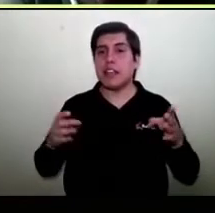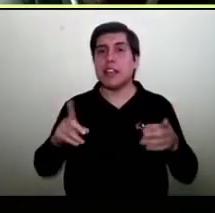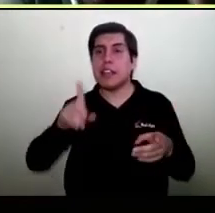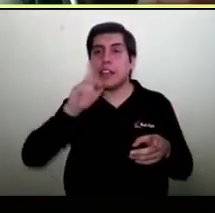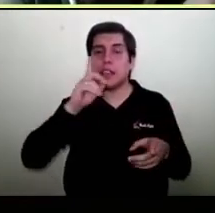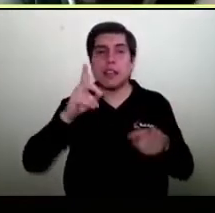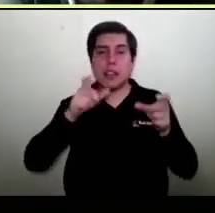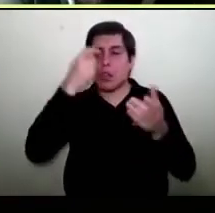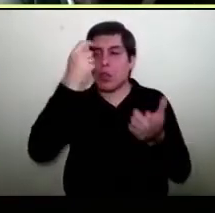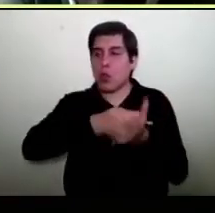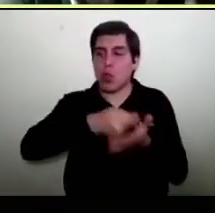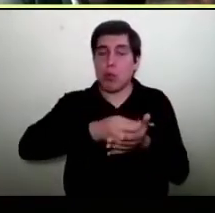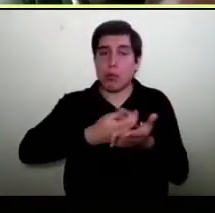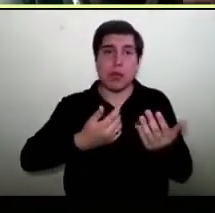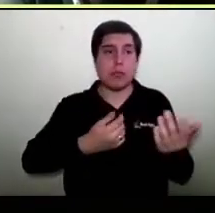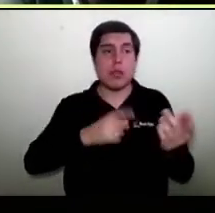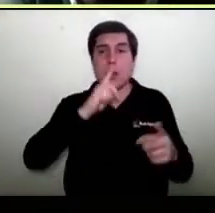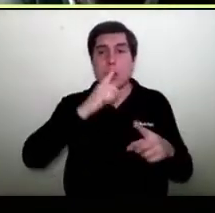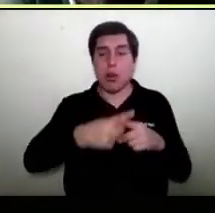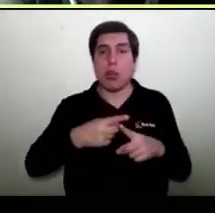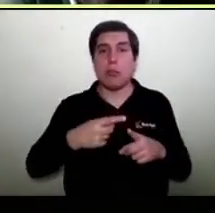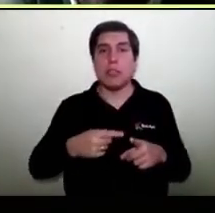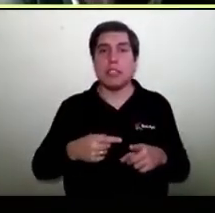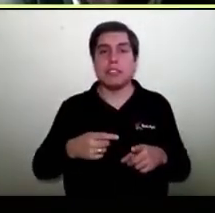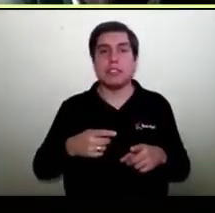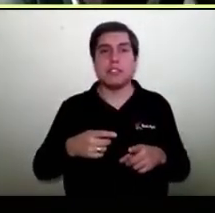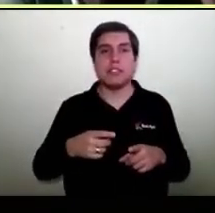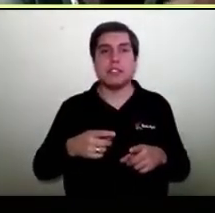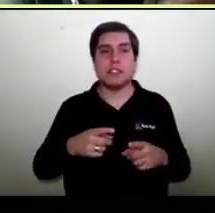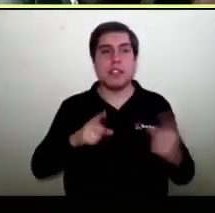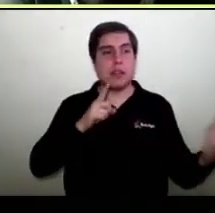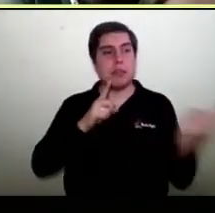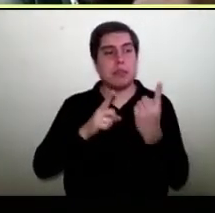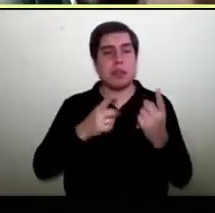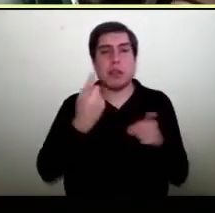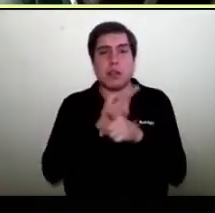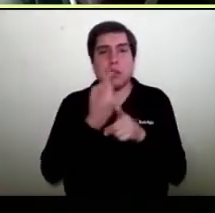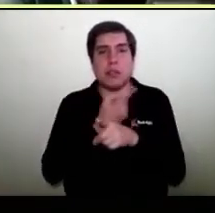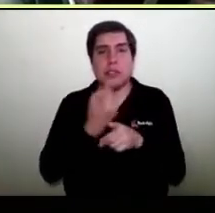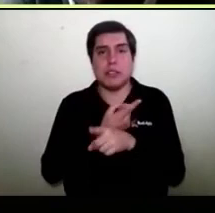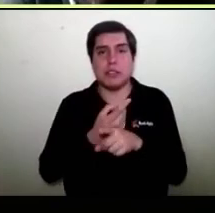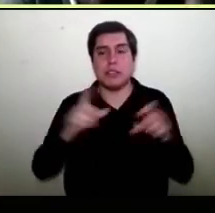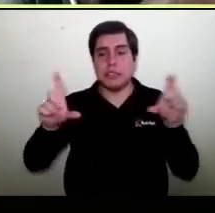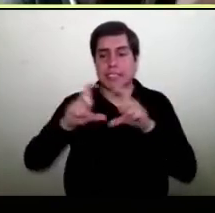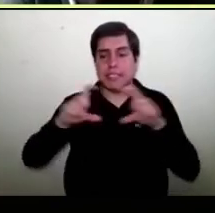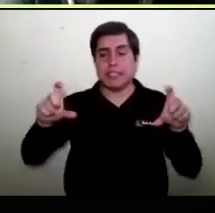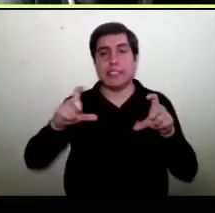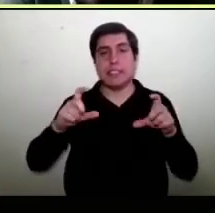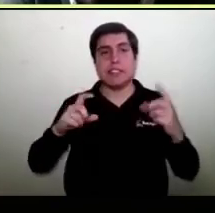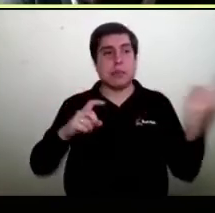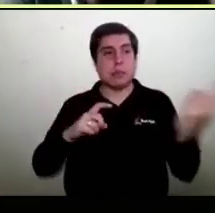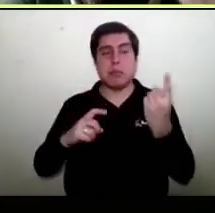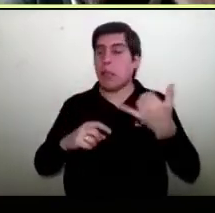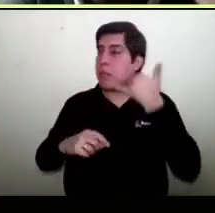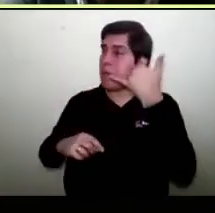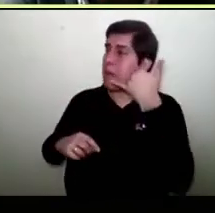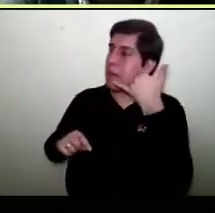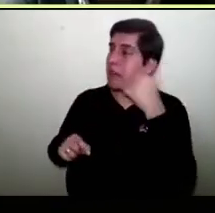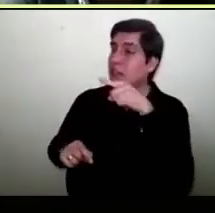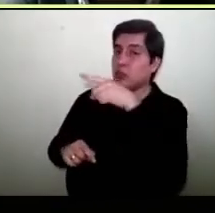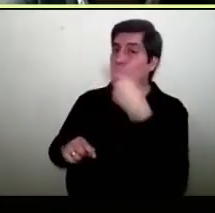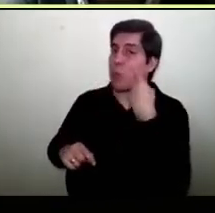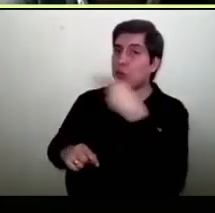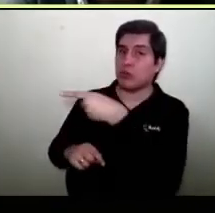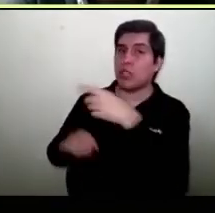comprando el nombre con quién tienes que hablar tus datos están abiertos para que alguien te contacte te conozca por